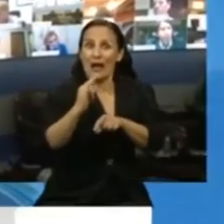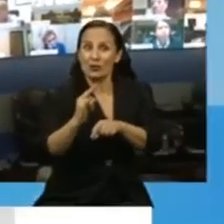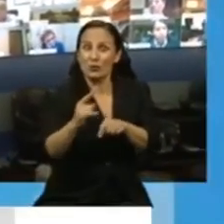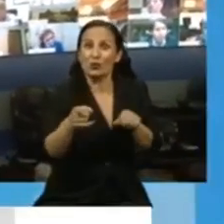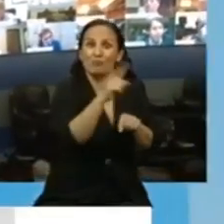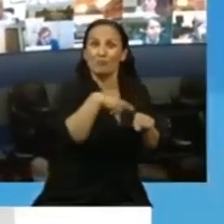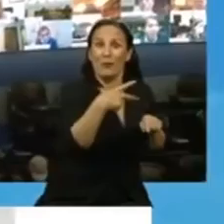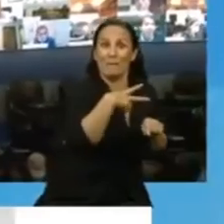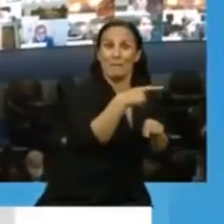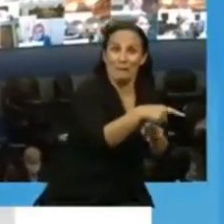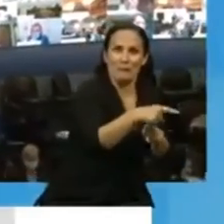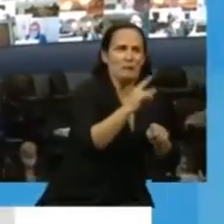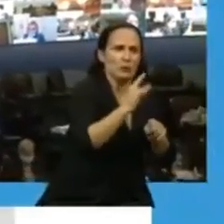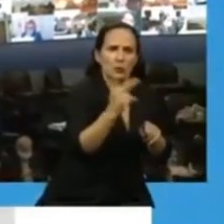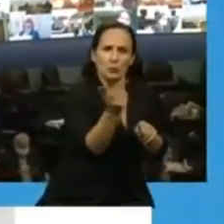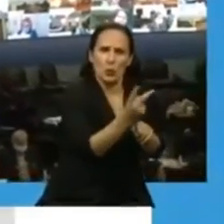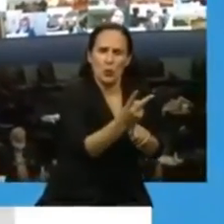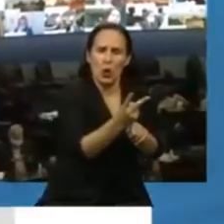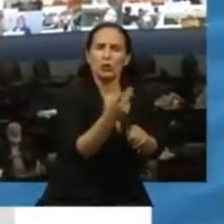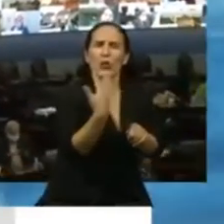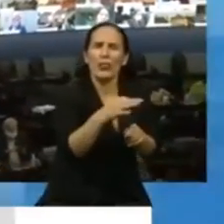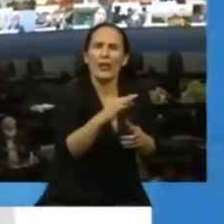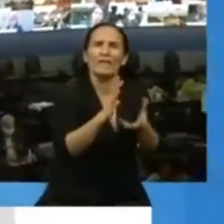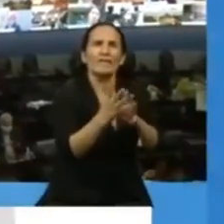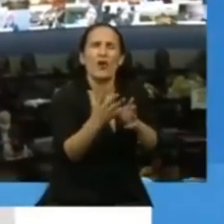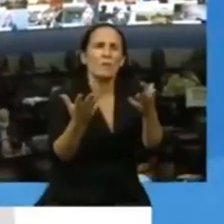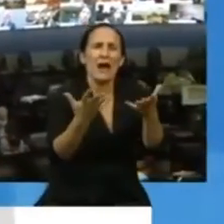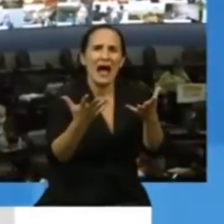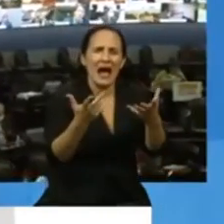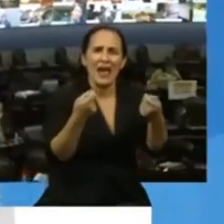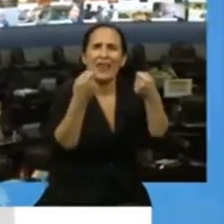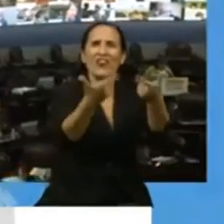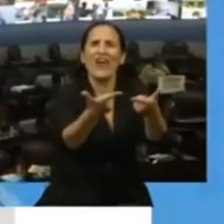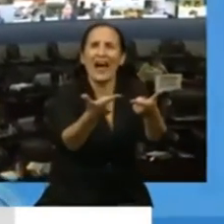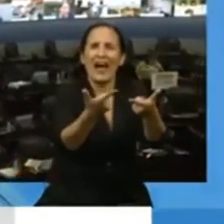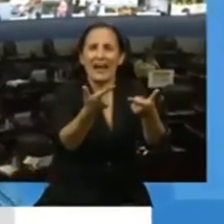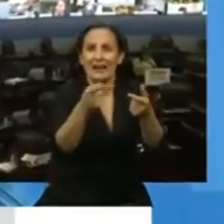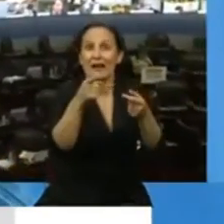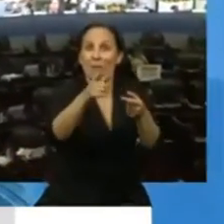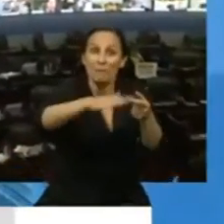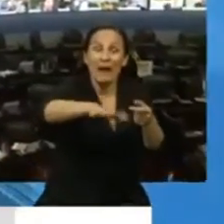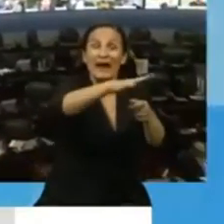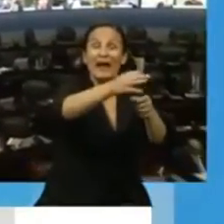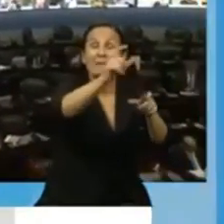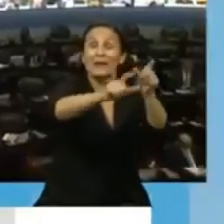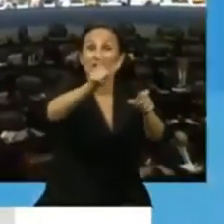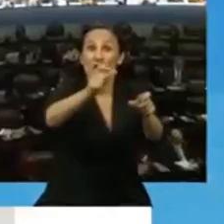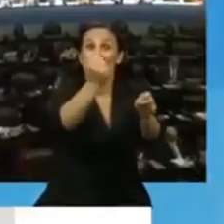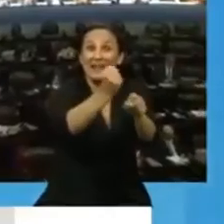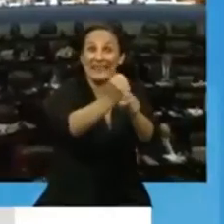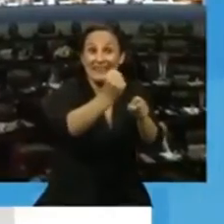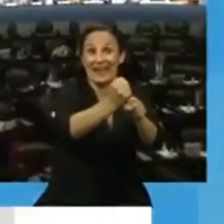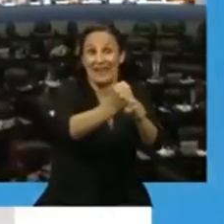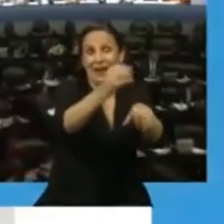las que realicen una contraprestación excepcional para todo este universo de profesionales de la salud en